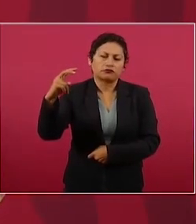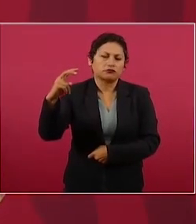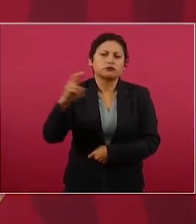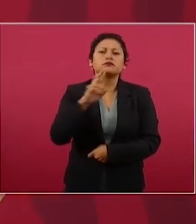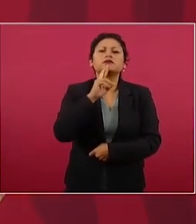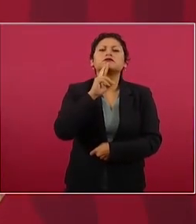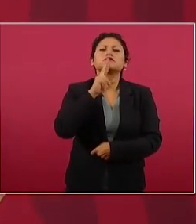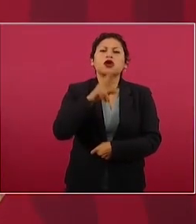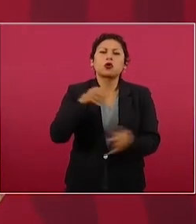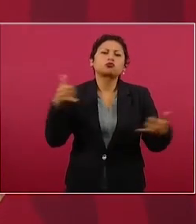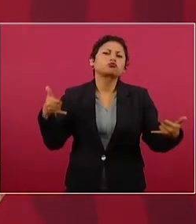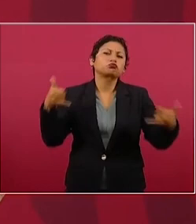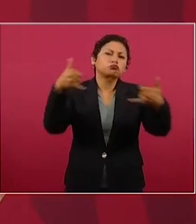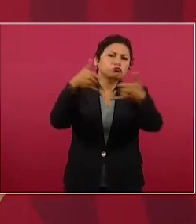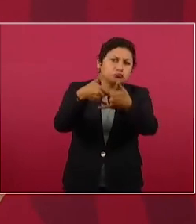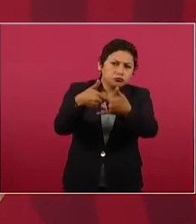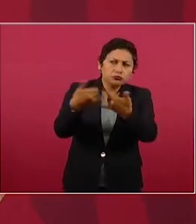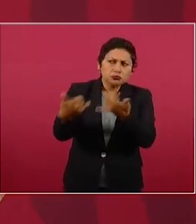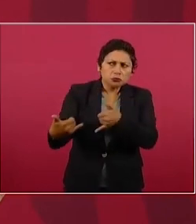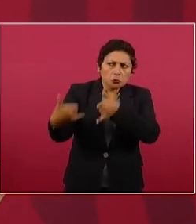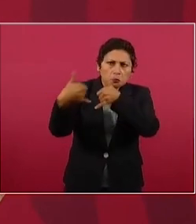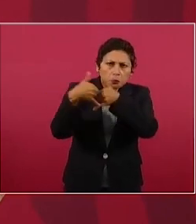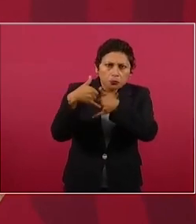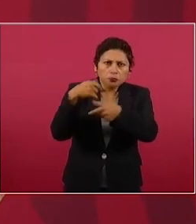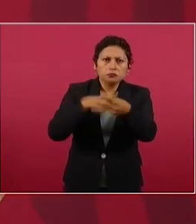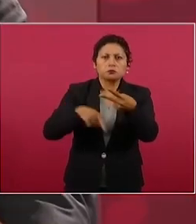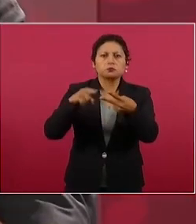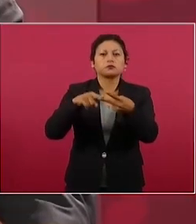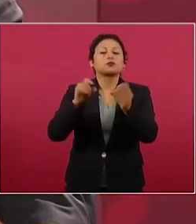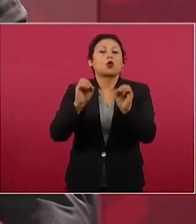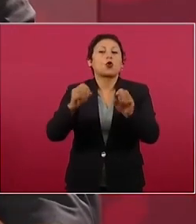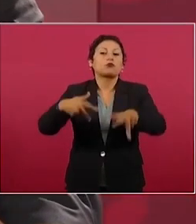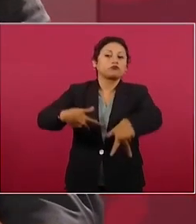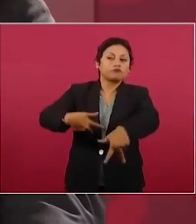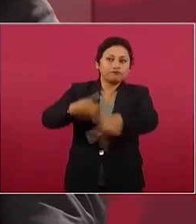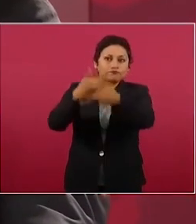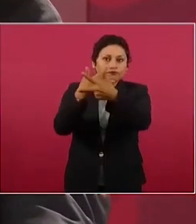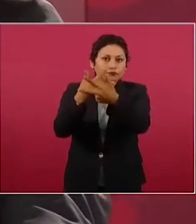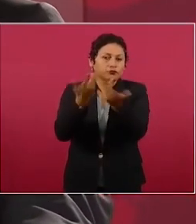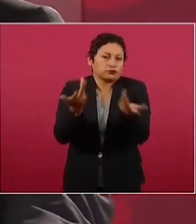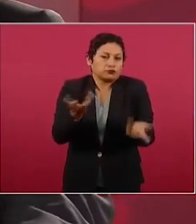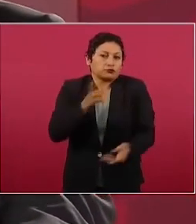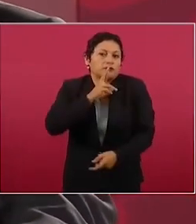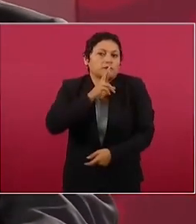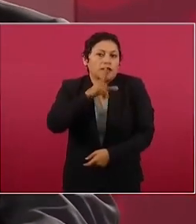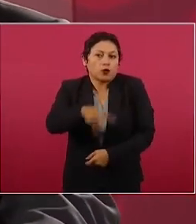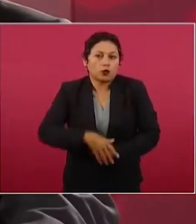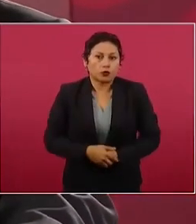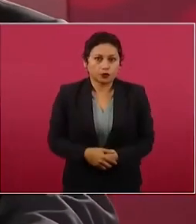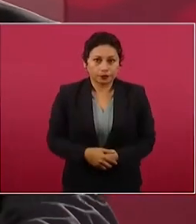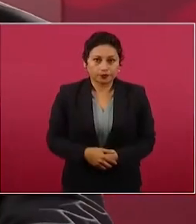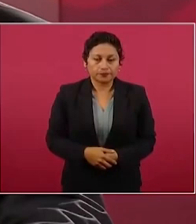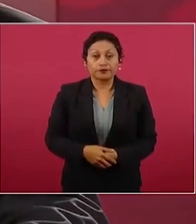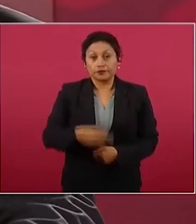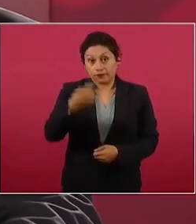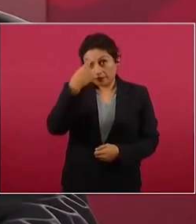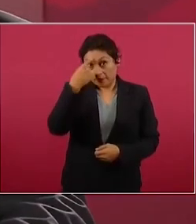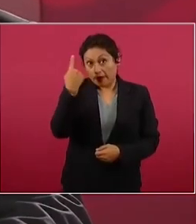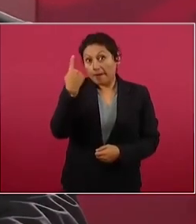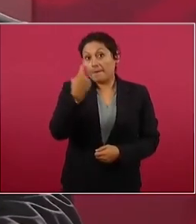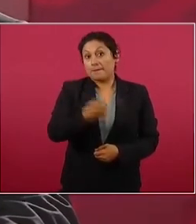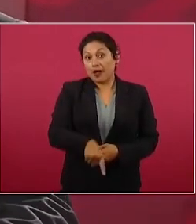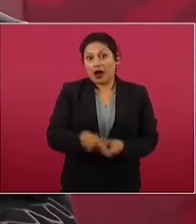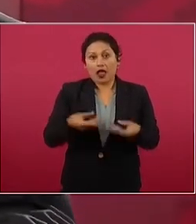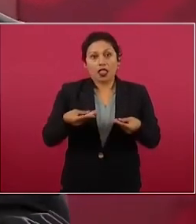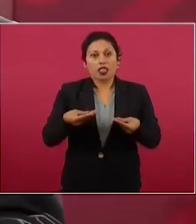teleconferencias. y vamos a reducir viáticos aún